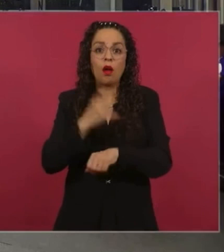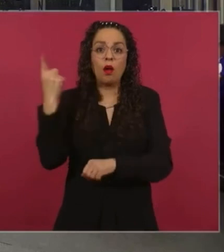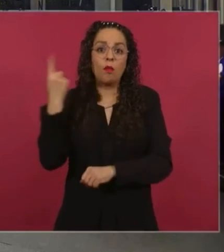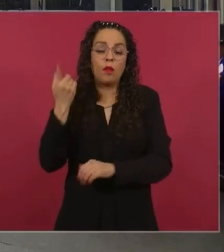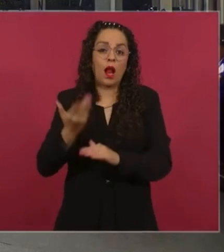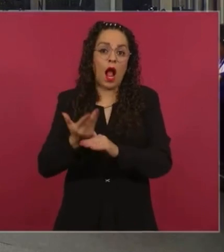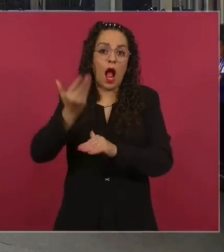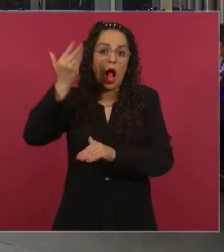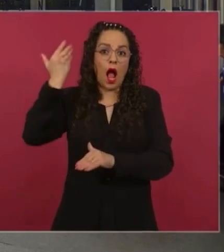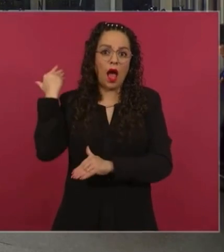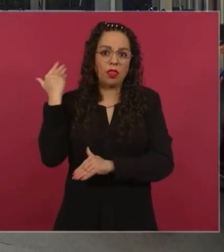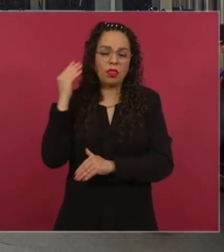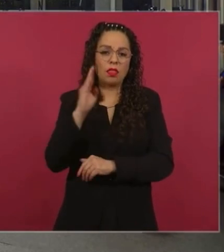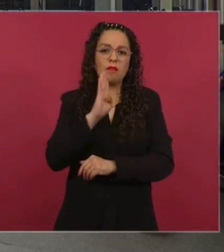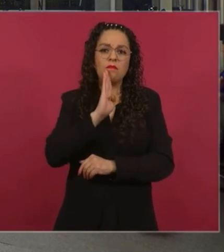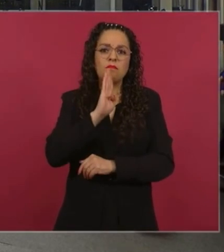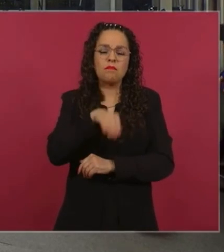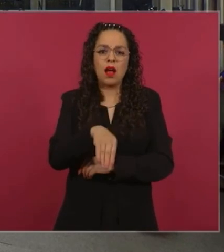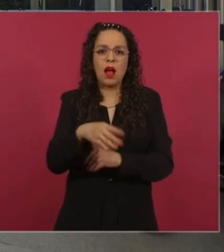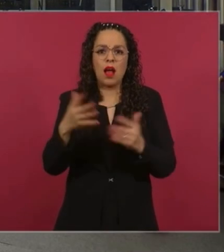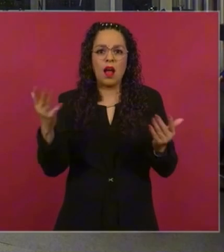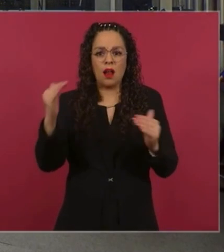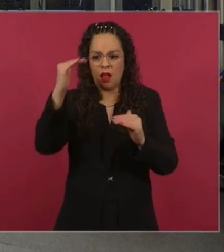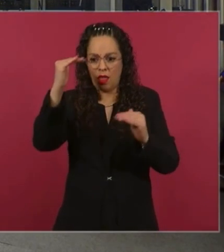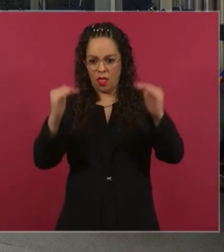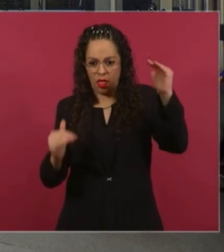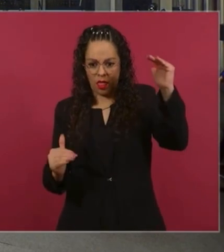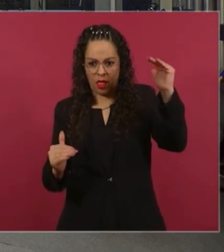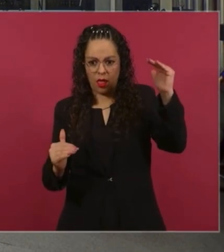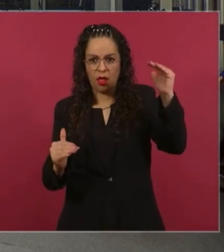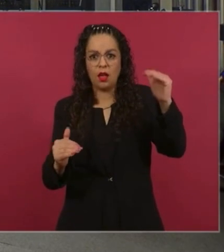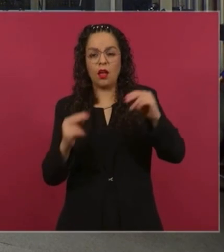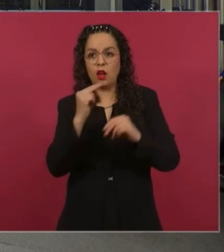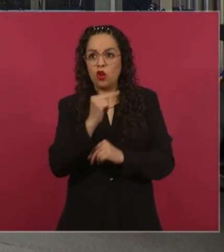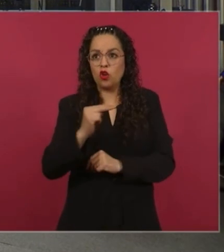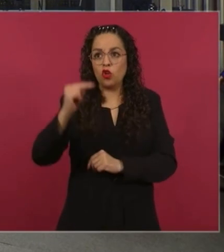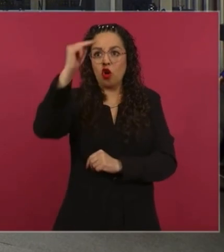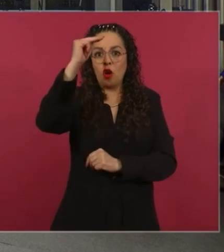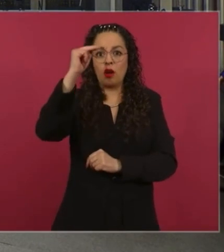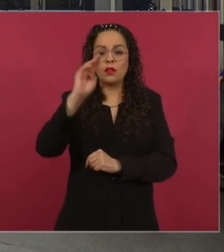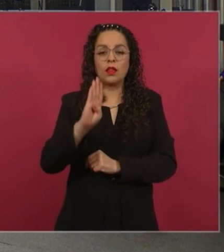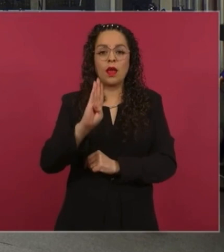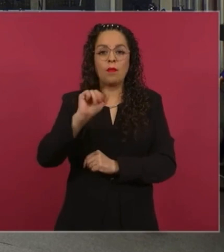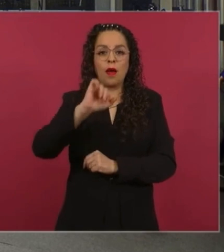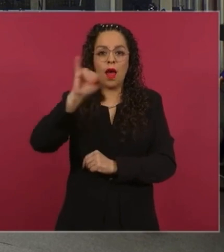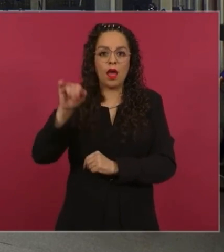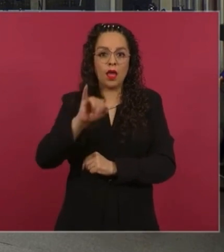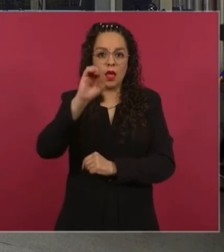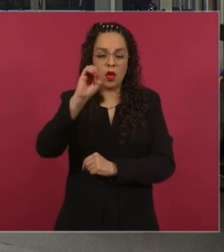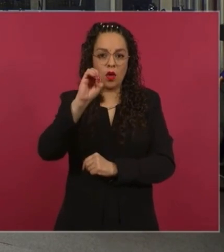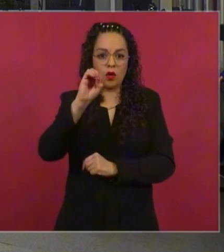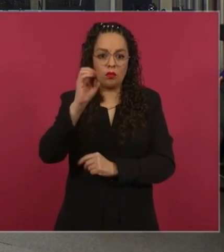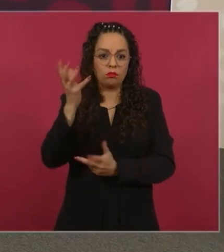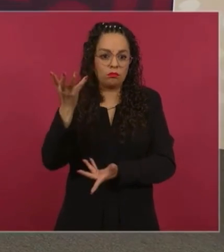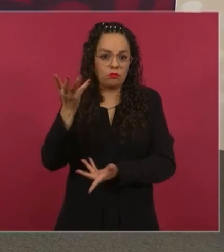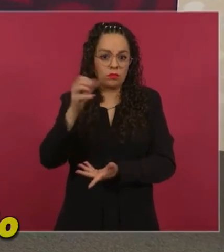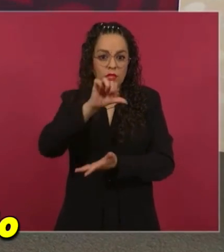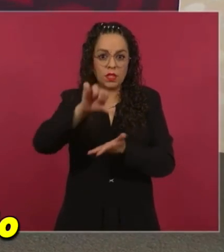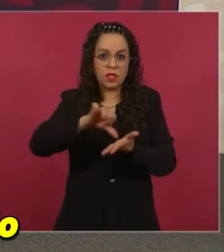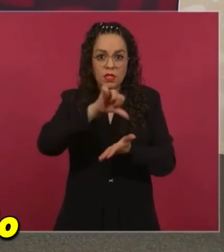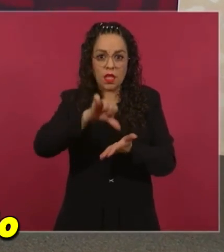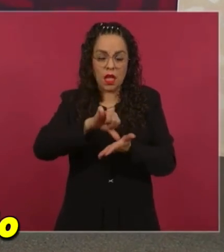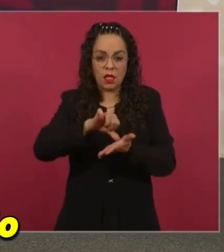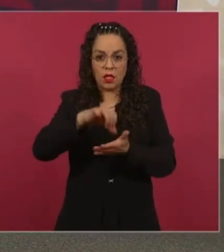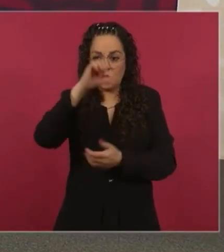norte, el Bajío, el centro y el sureste no. Ahora estamos